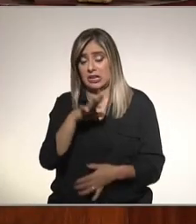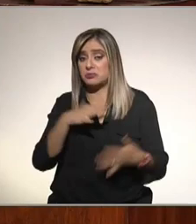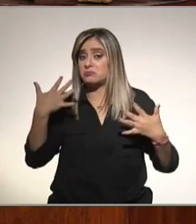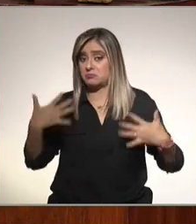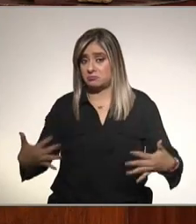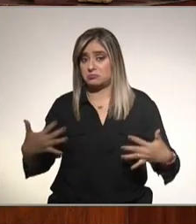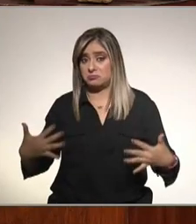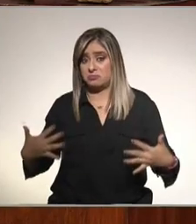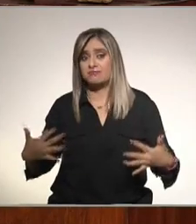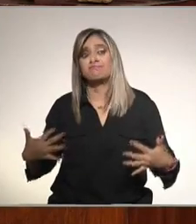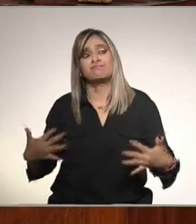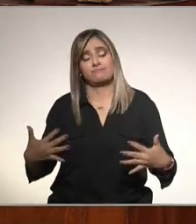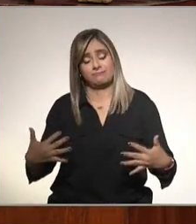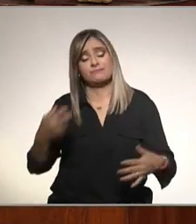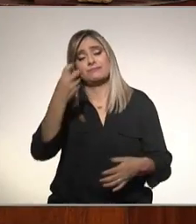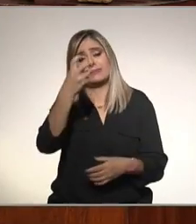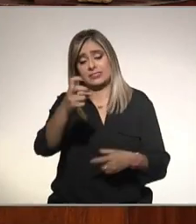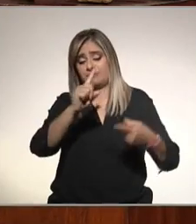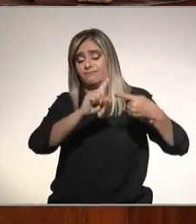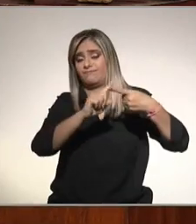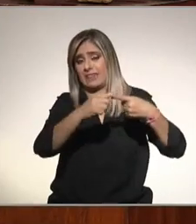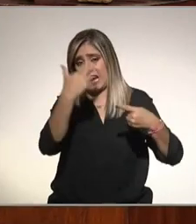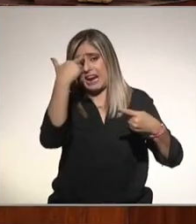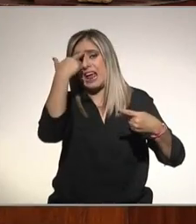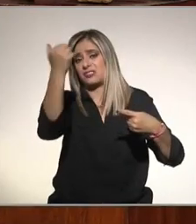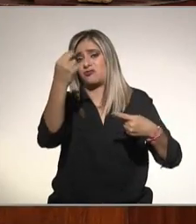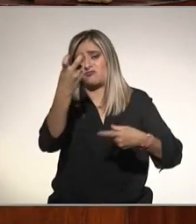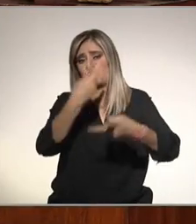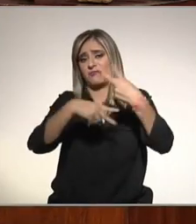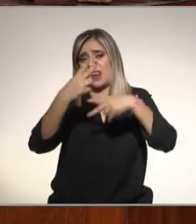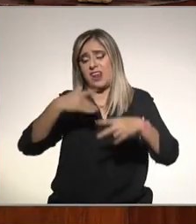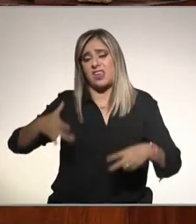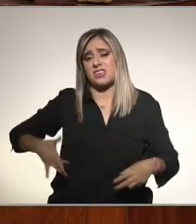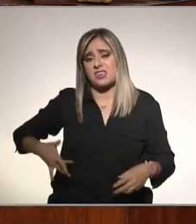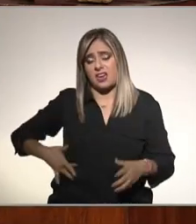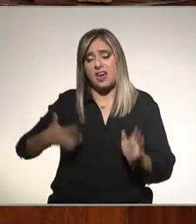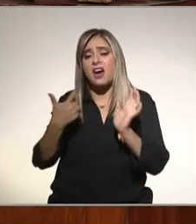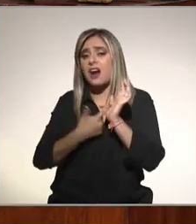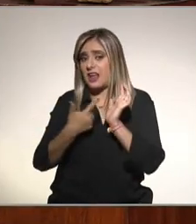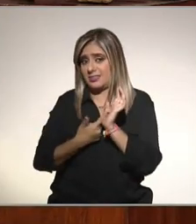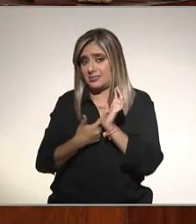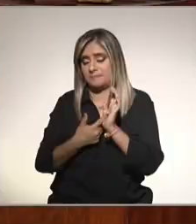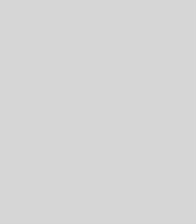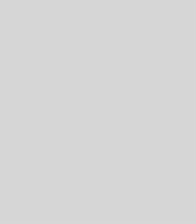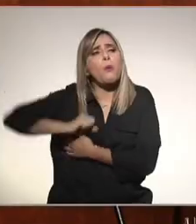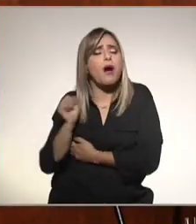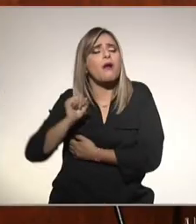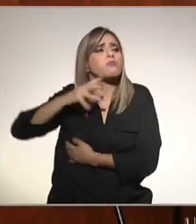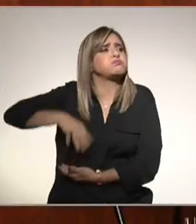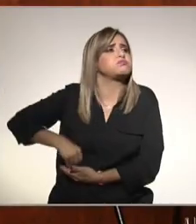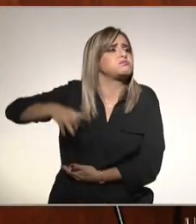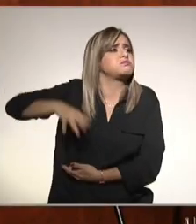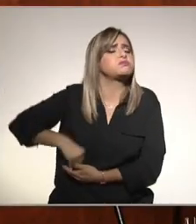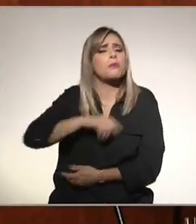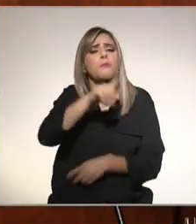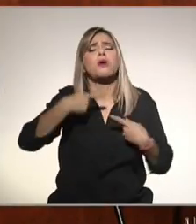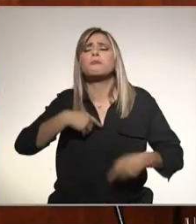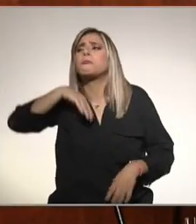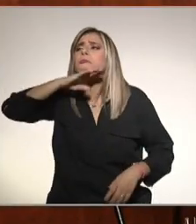es uno de los principales factores para tener hígado graso y diabetes mellitus pacientes